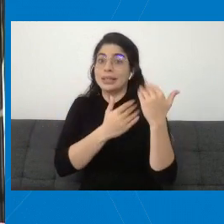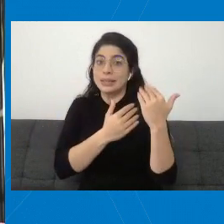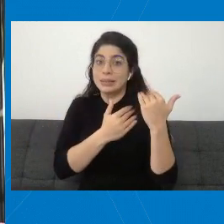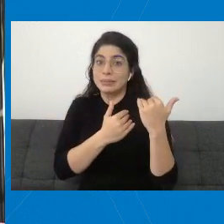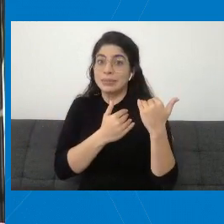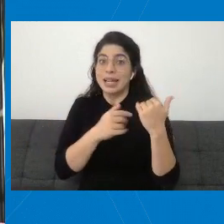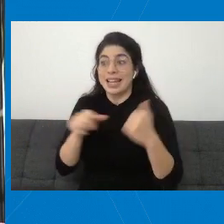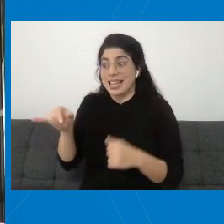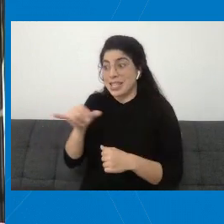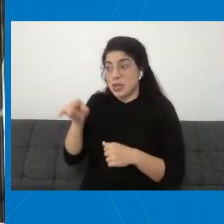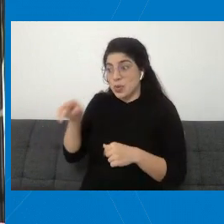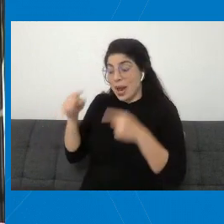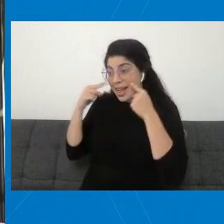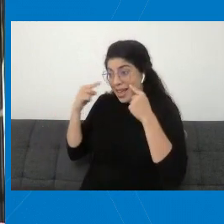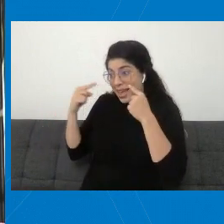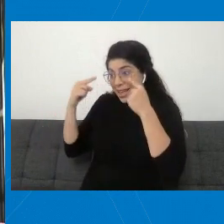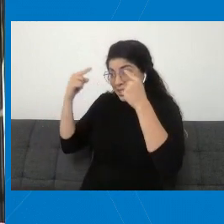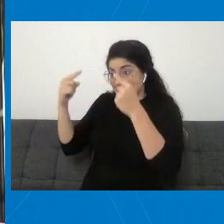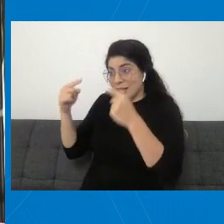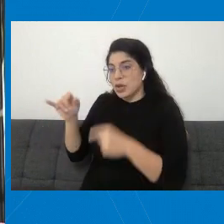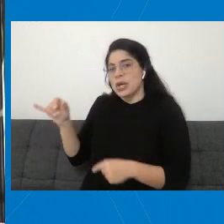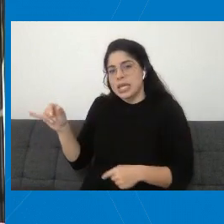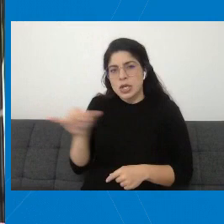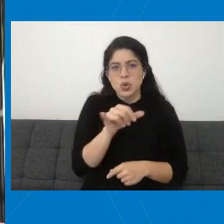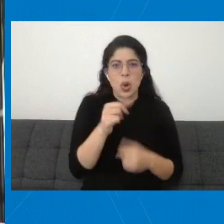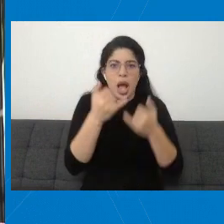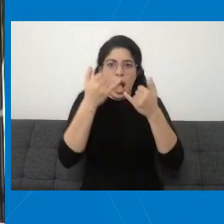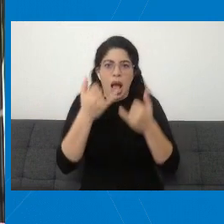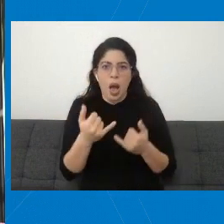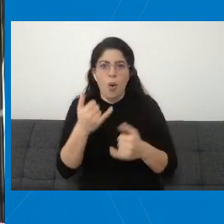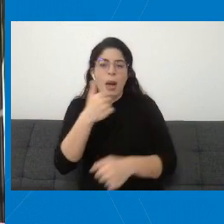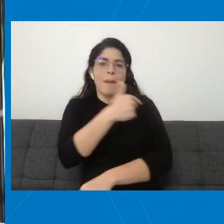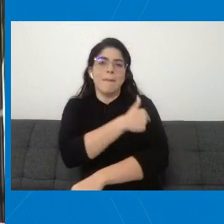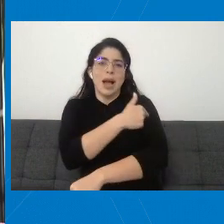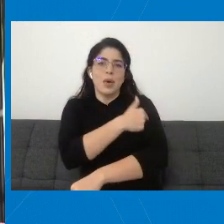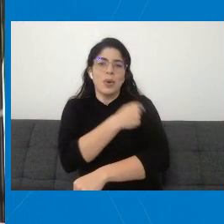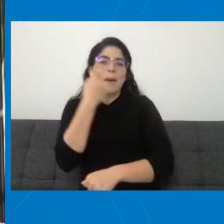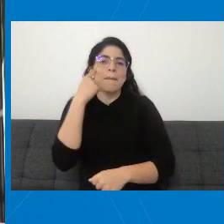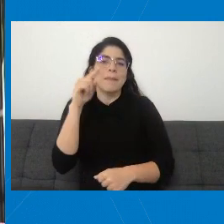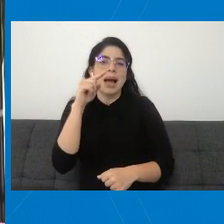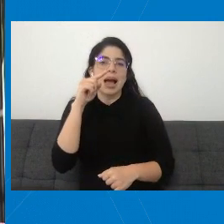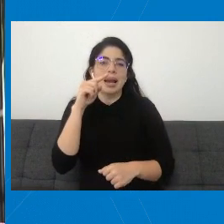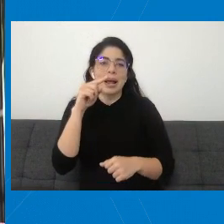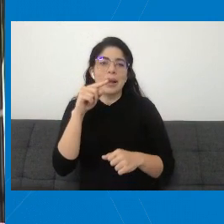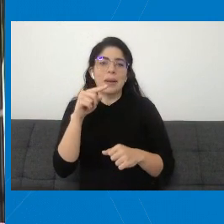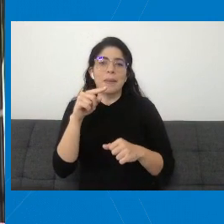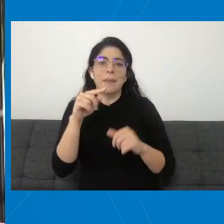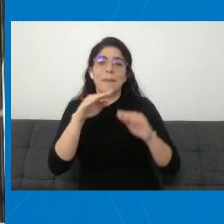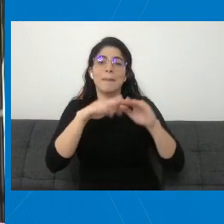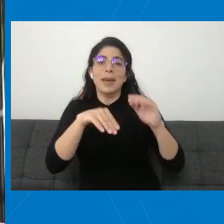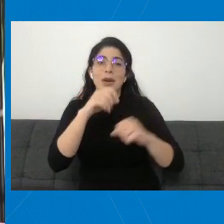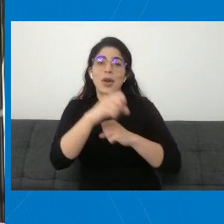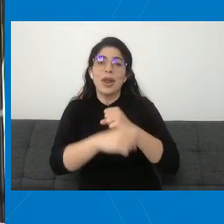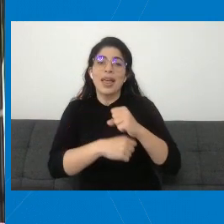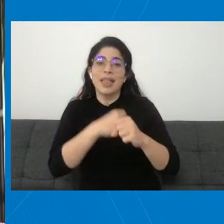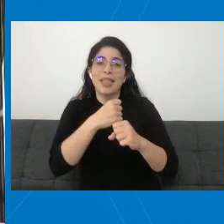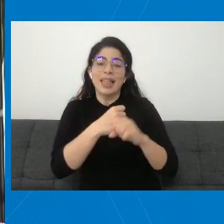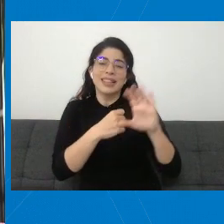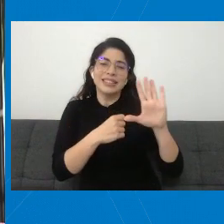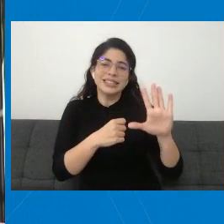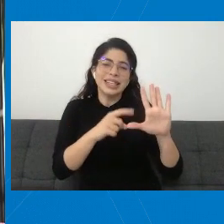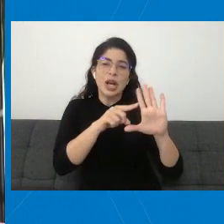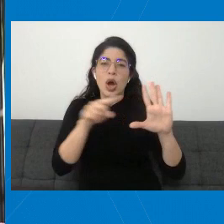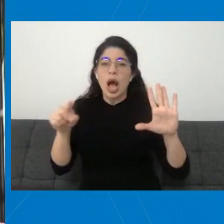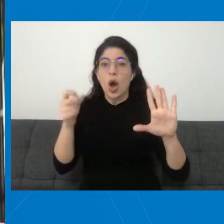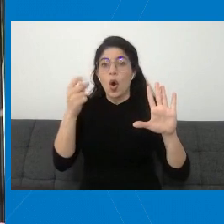exitosa ha sido que igualmente sea ahora en la vacunación de las personas menores de edad entre los 5 y